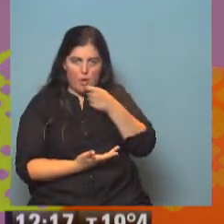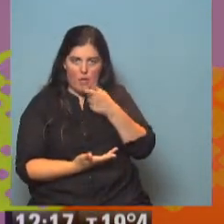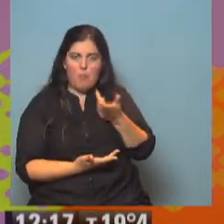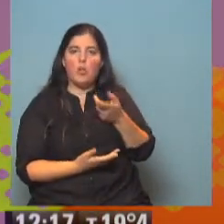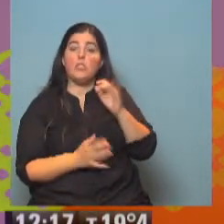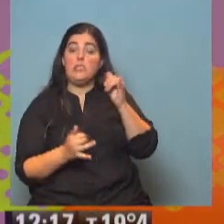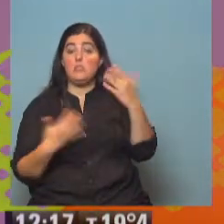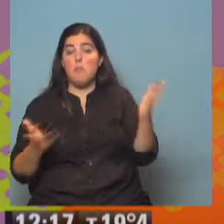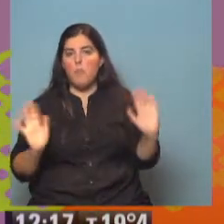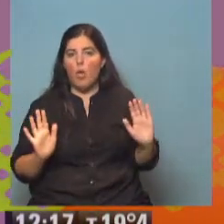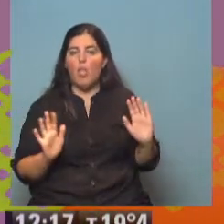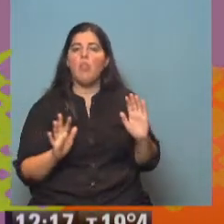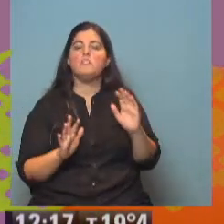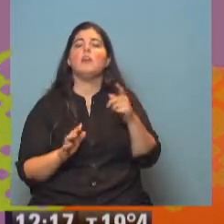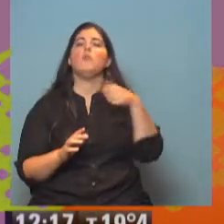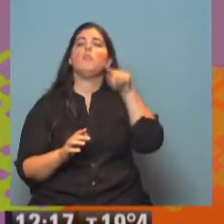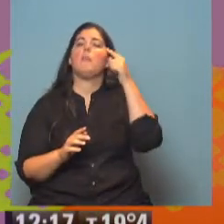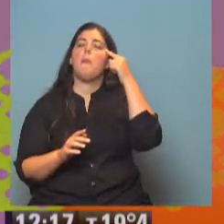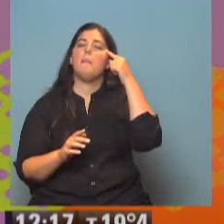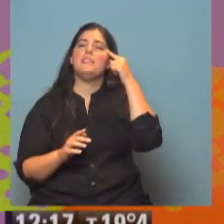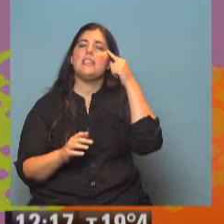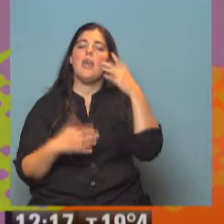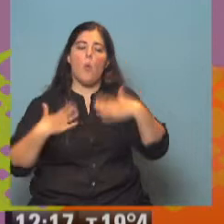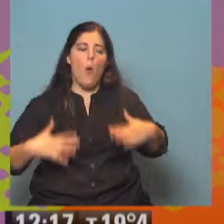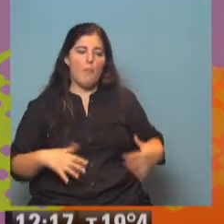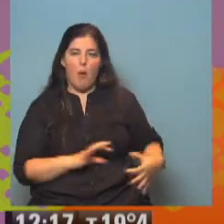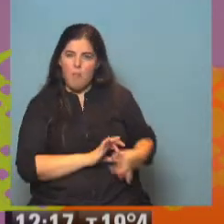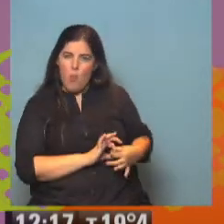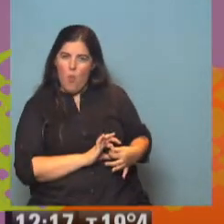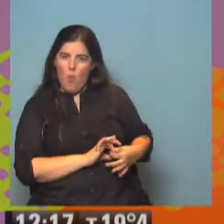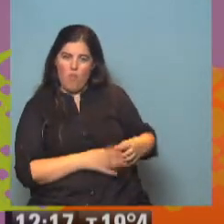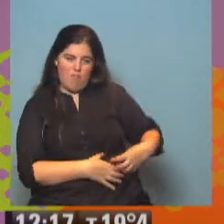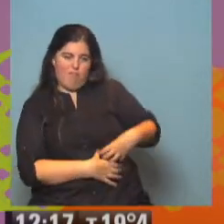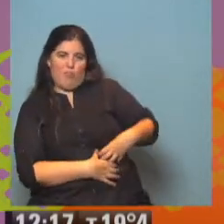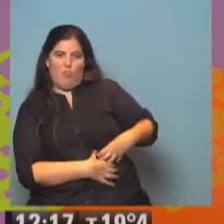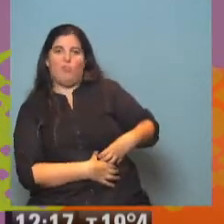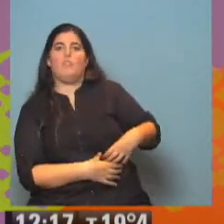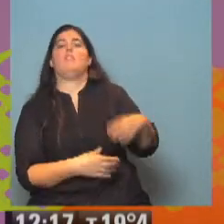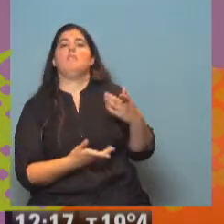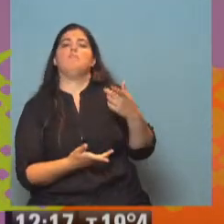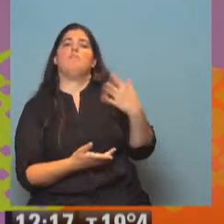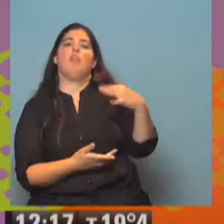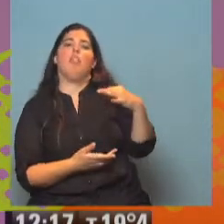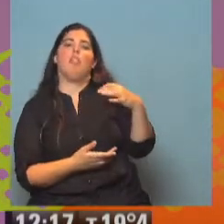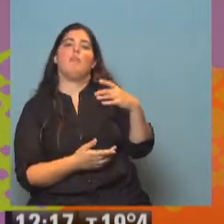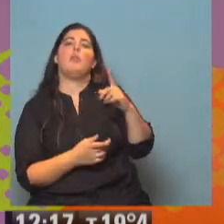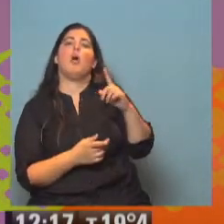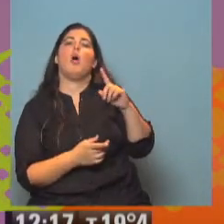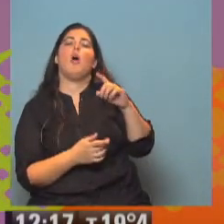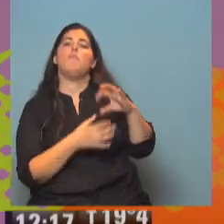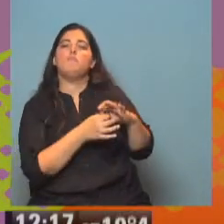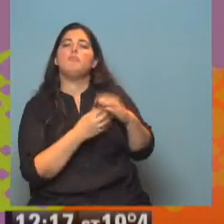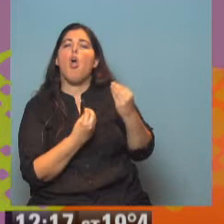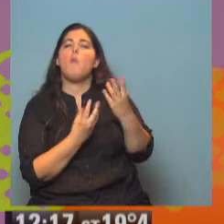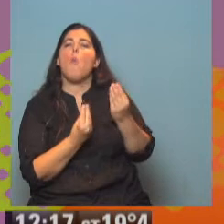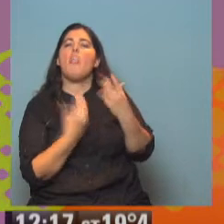es una cosa que siempre tenemos que pensar que va unido al cuerpo, ¿no es cierto? Va adherido al cuerpo, pero actúa sobre la humedad del cuerpo. Entonces,